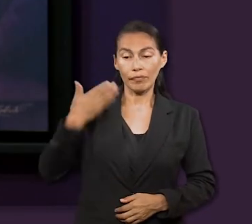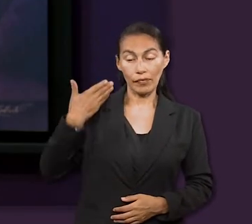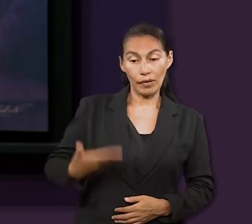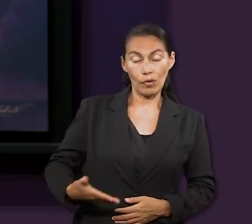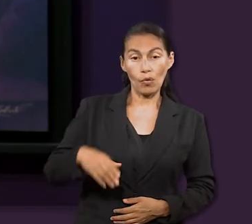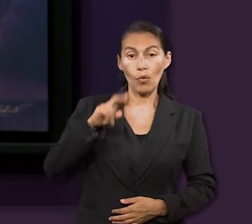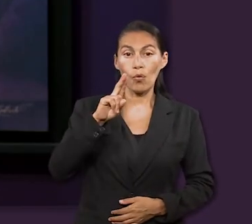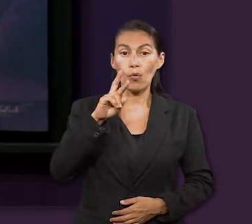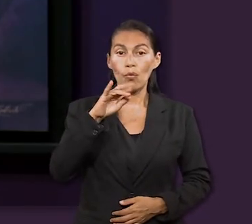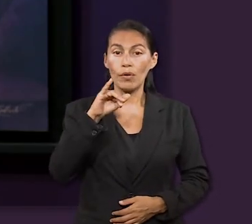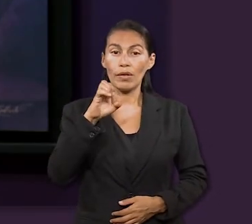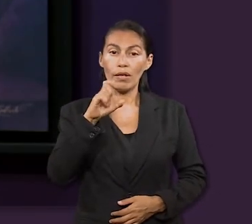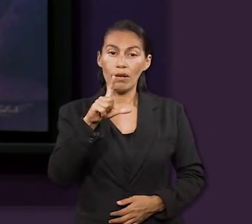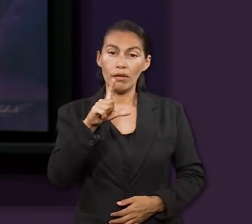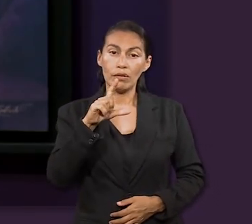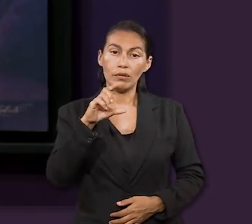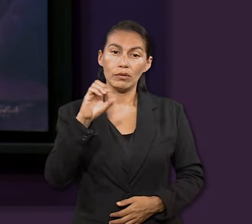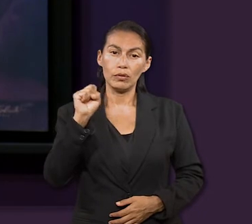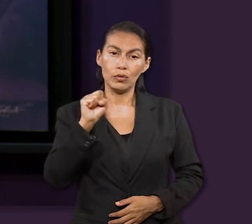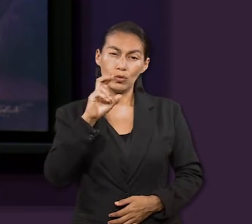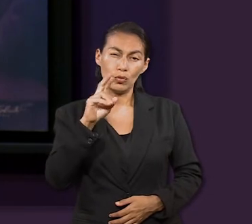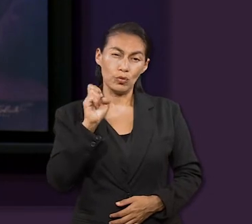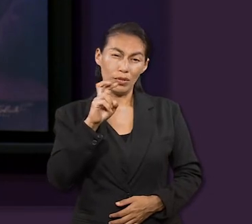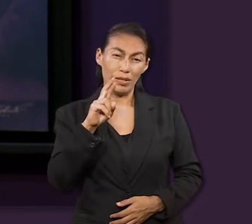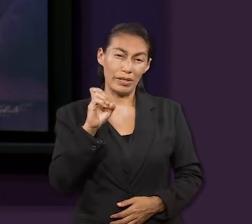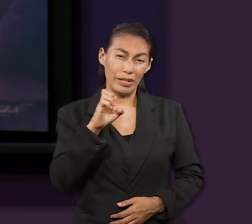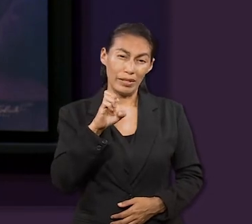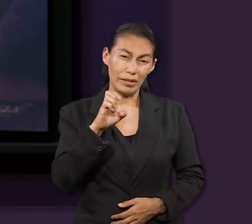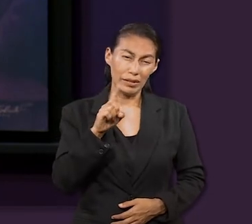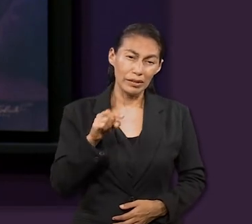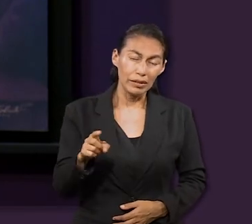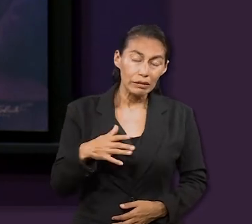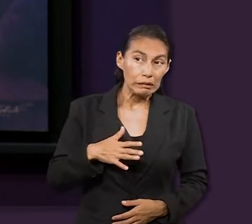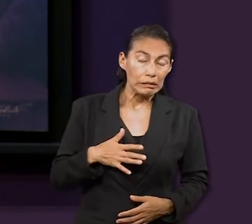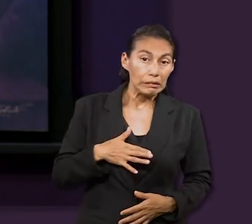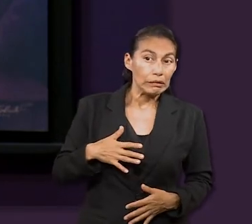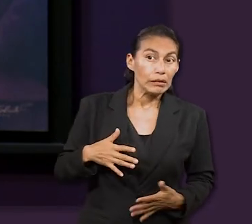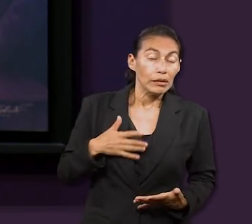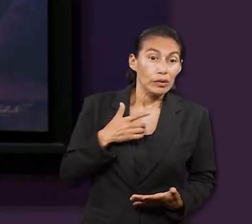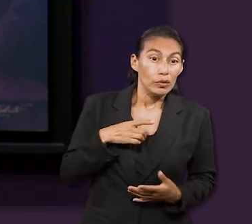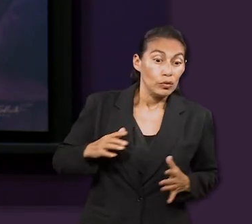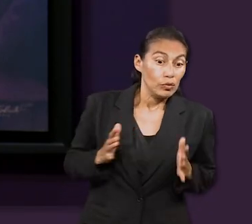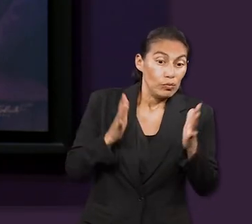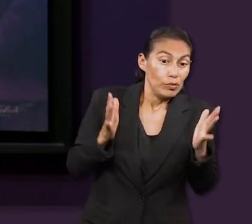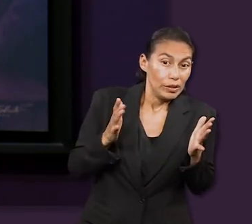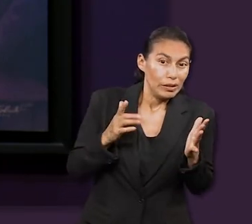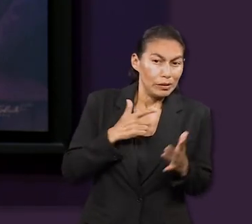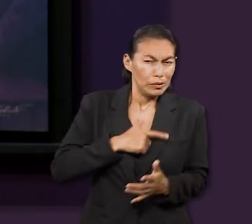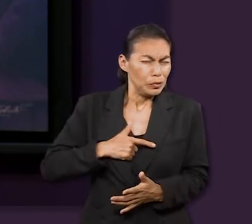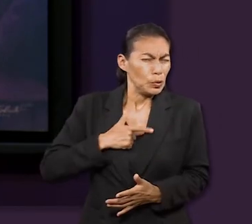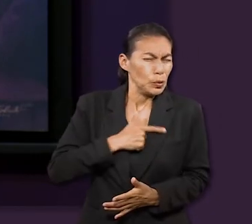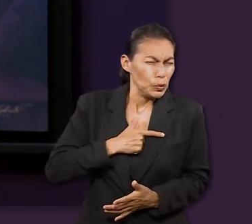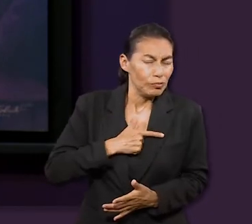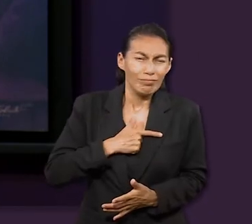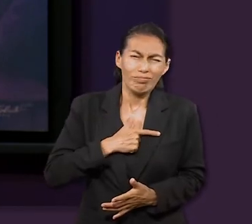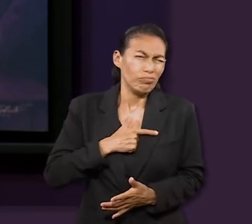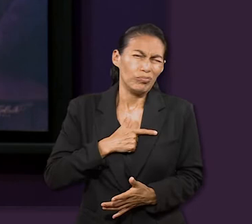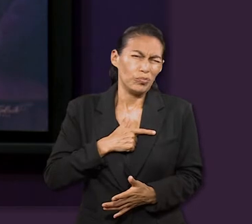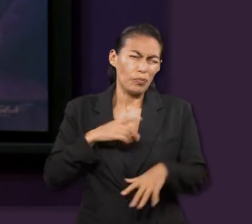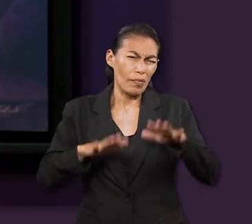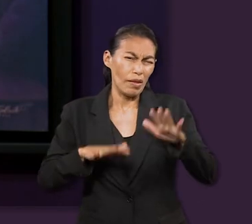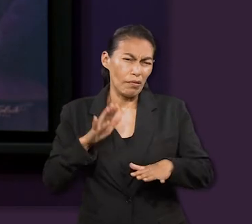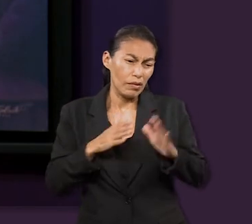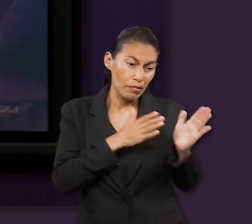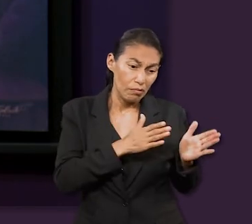y a mí tampoco me encantan las sorpresas porque creo que implican un cambio de planes,